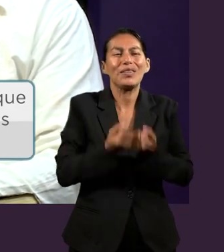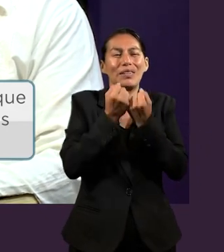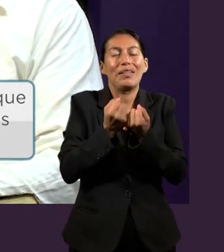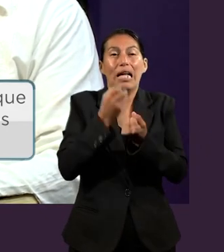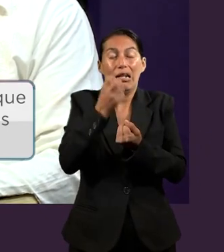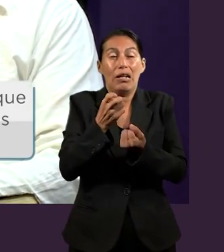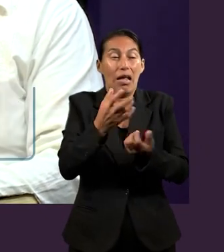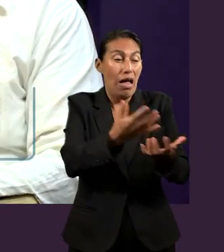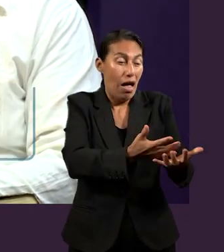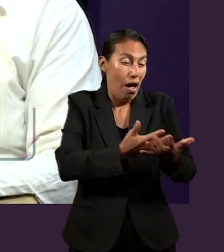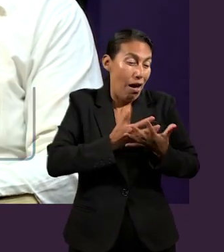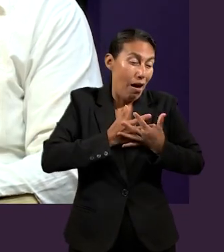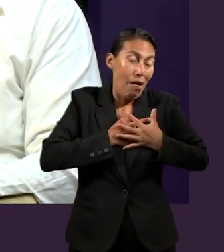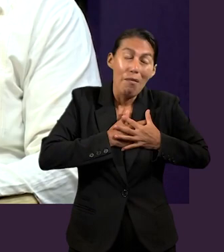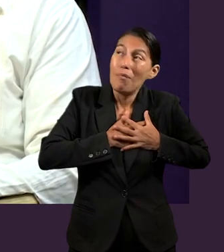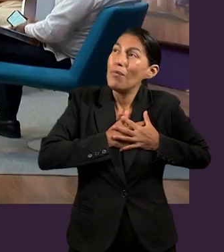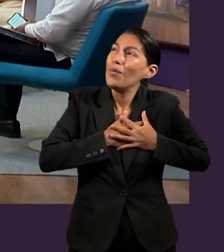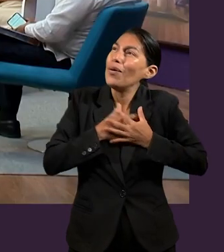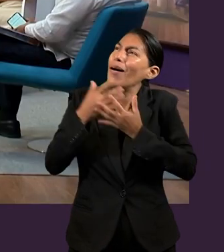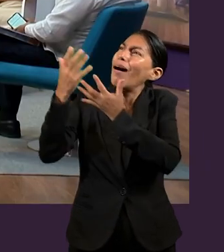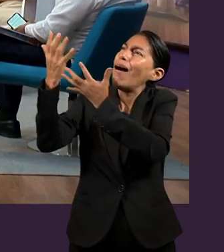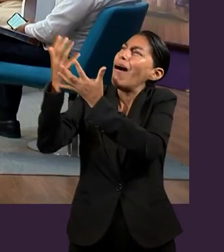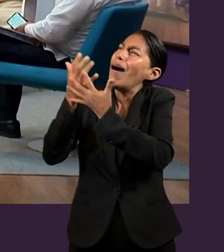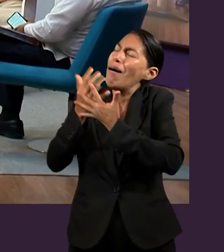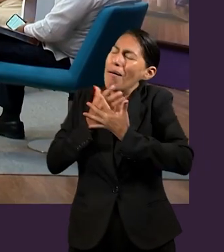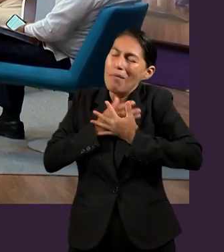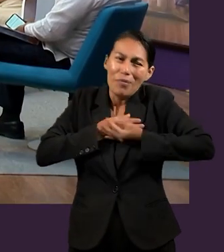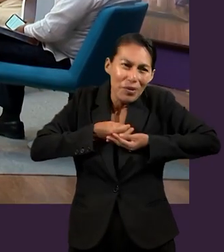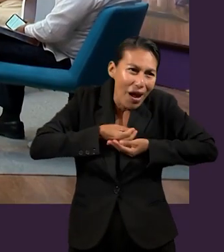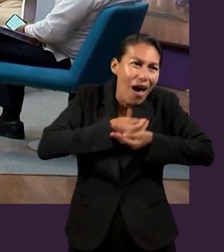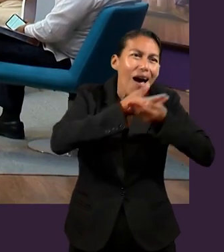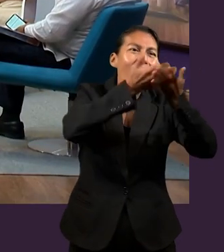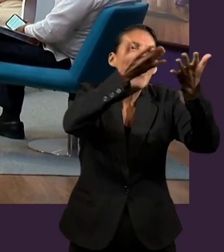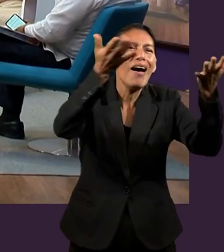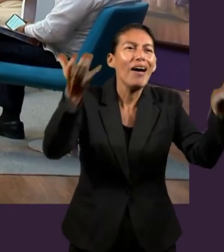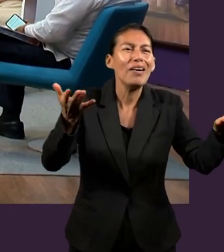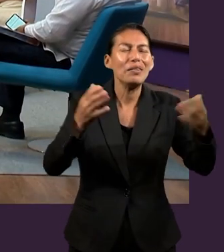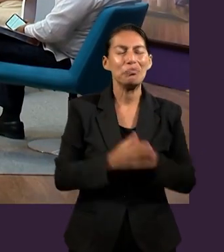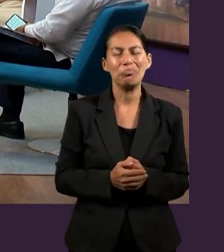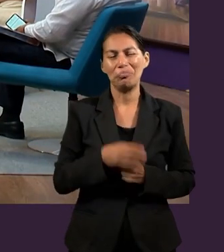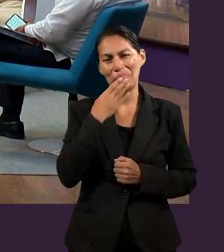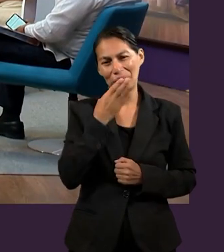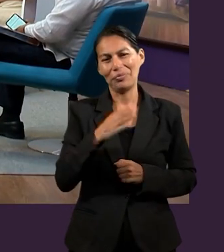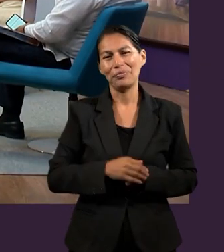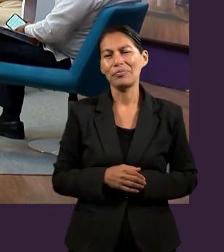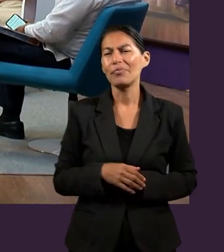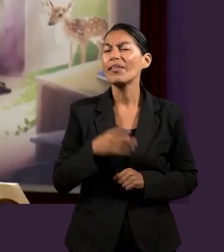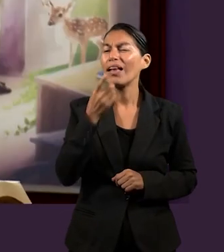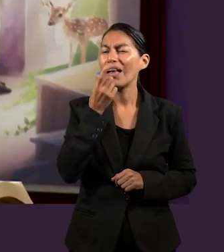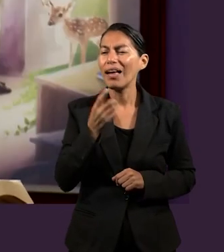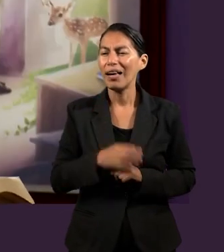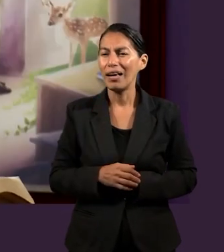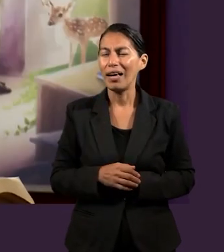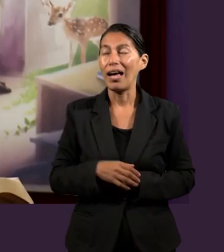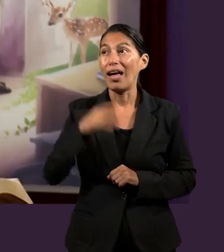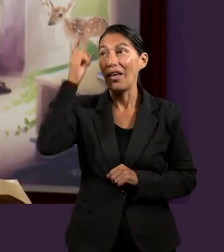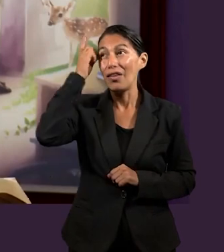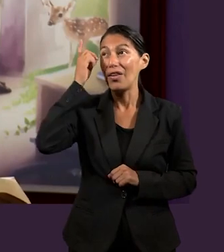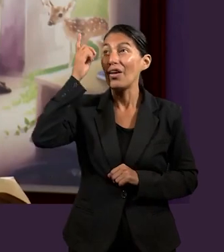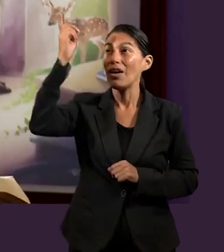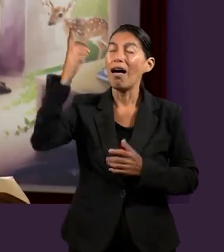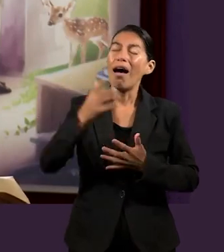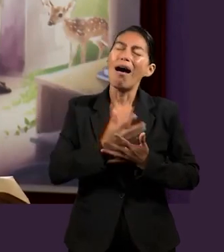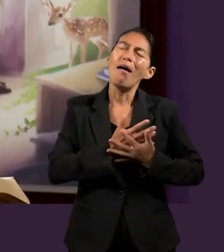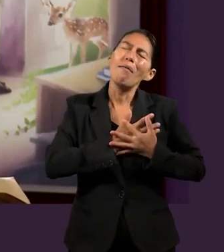Cristo Jesús a otras personas. Muy bien. Y nos gustaría hoy tu opinión también. doctor. Yo me quedaría que